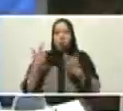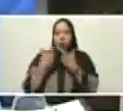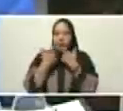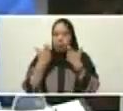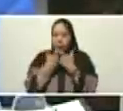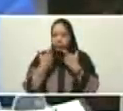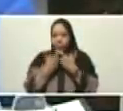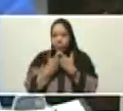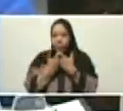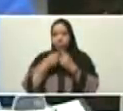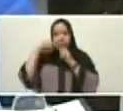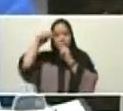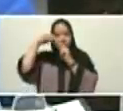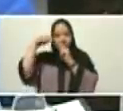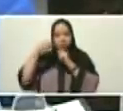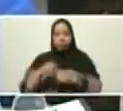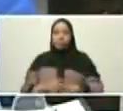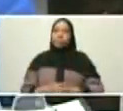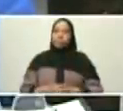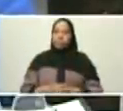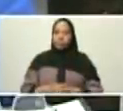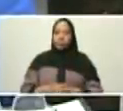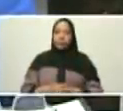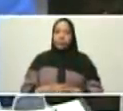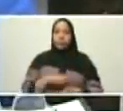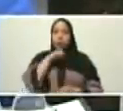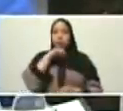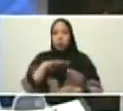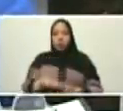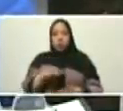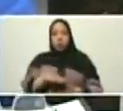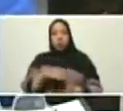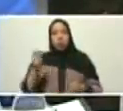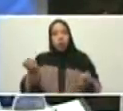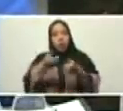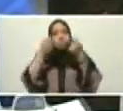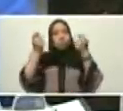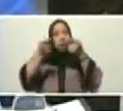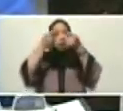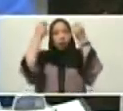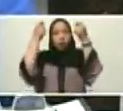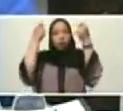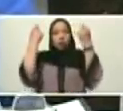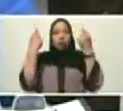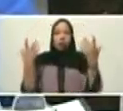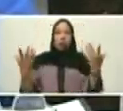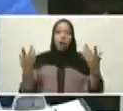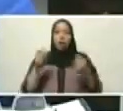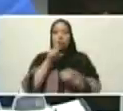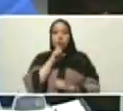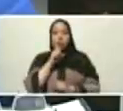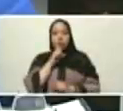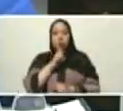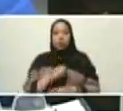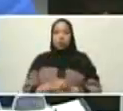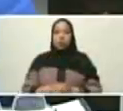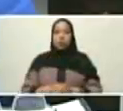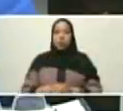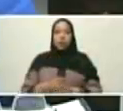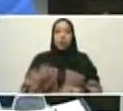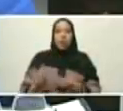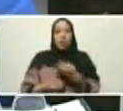Hay que traerle la historia grandiosa de rebeldía, de antiimperialismo, de anticolonialismo, de